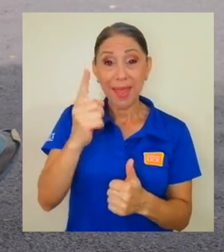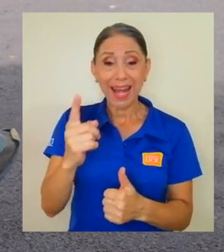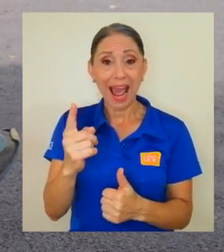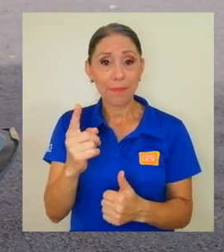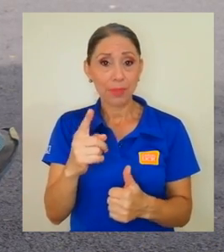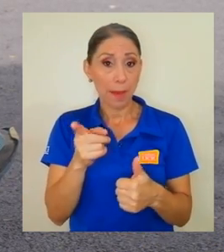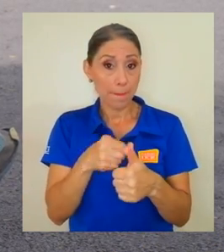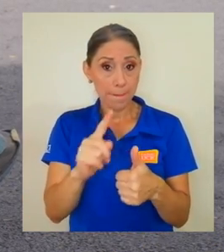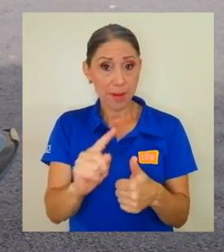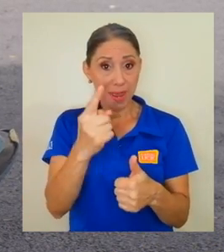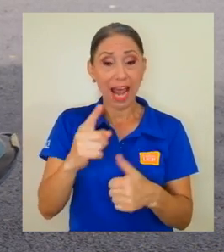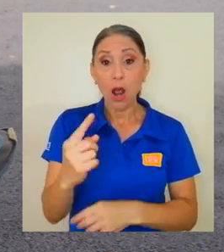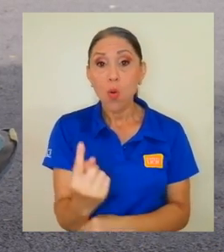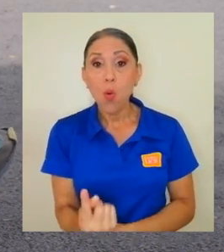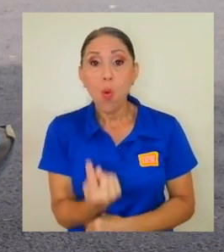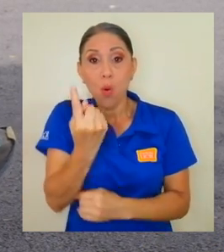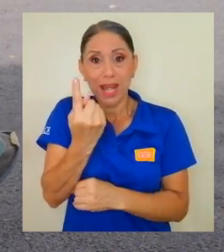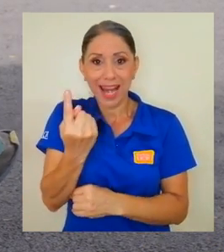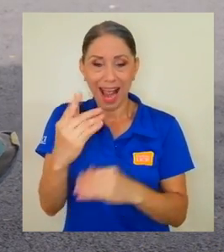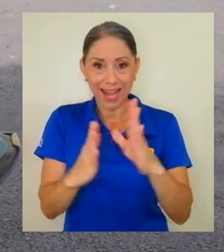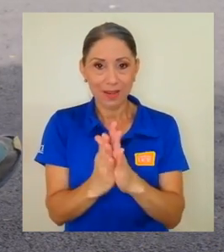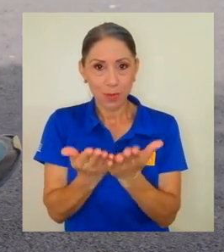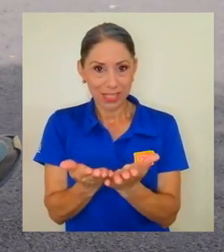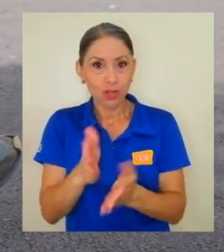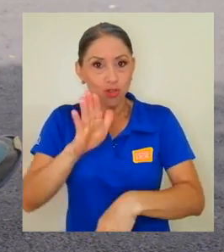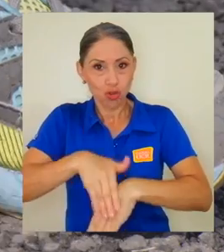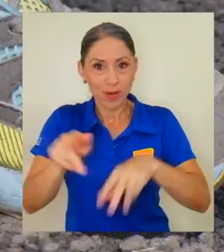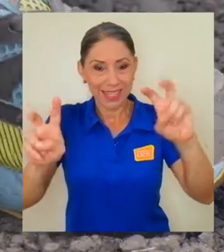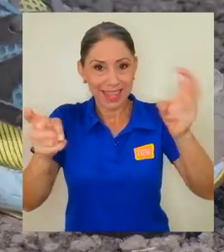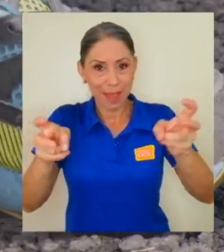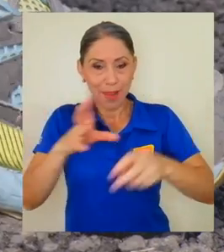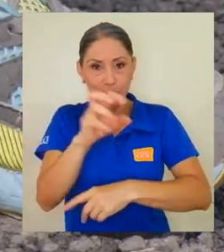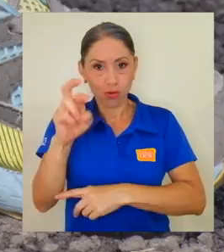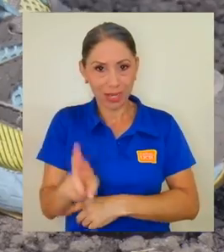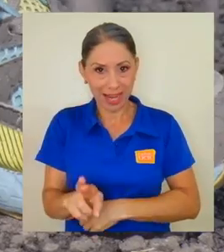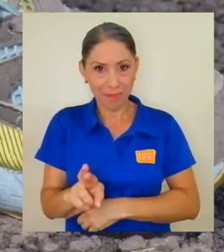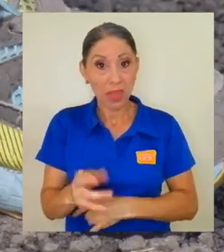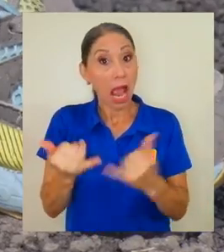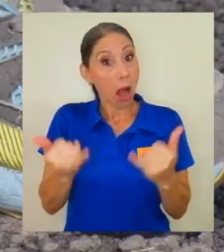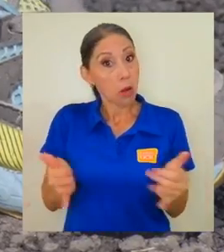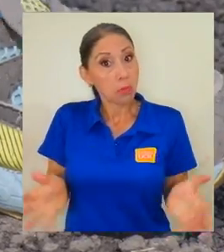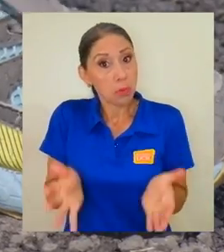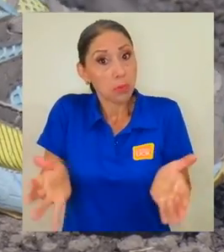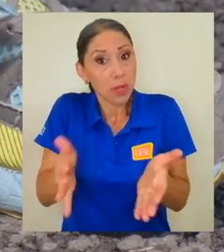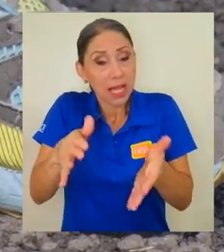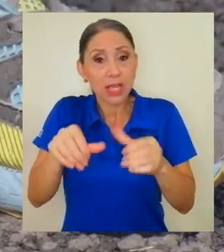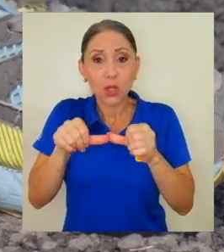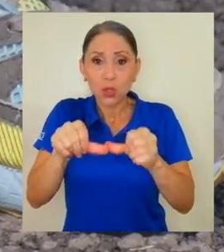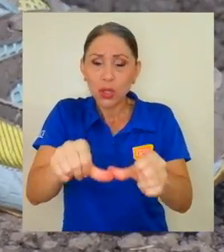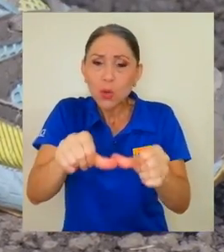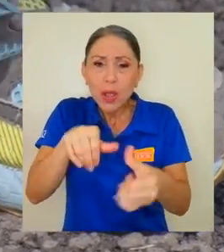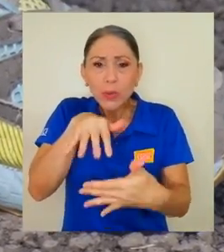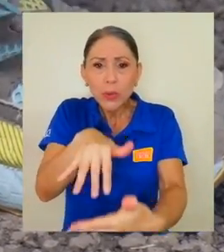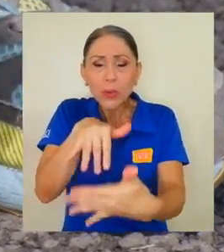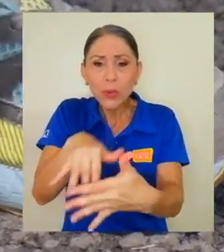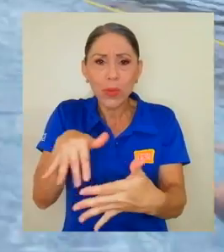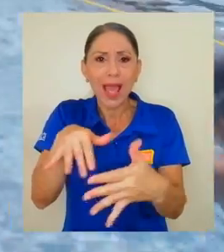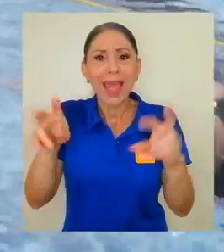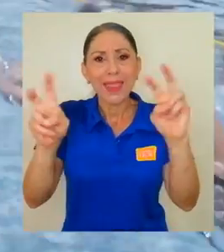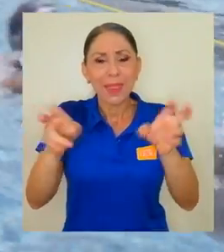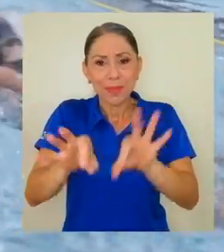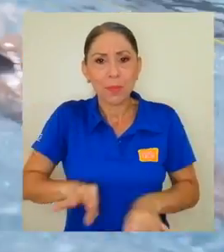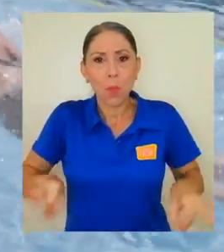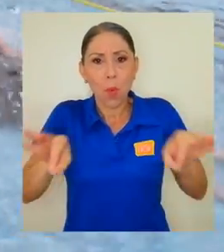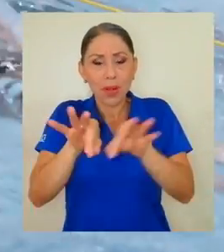única recopilación existente sobre esta temática en nuestro país y da paso para que se siga estudiando estos aspectos tan importantes